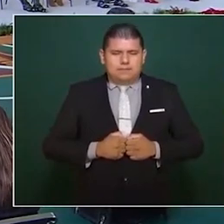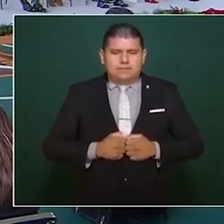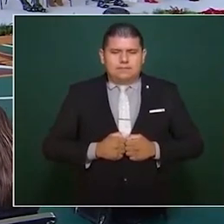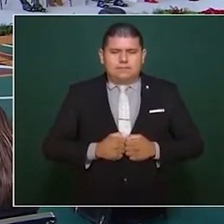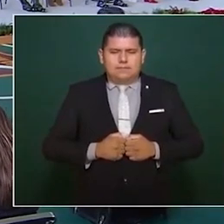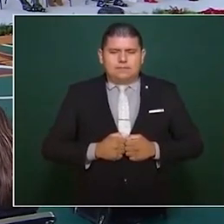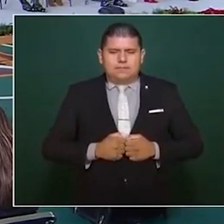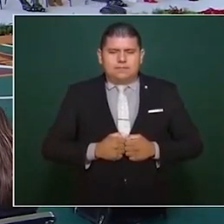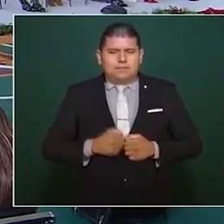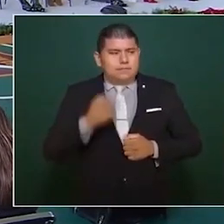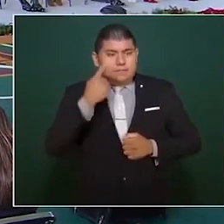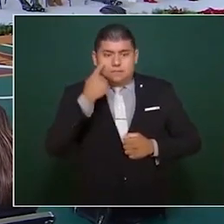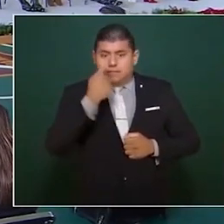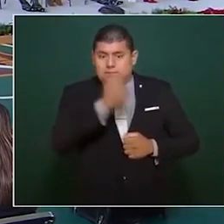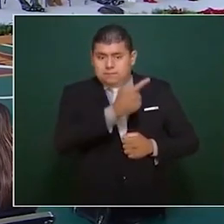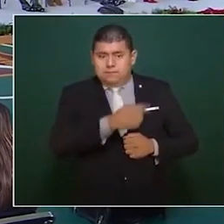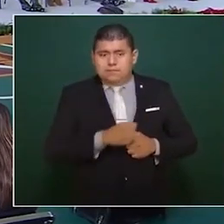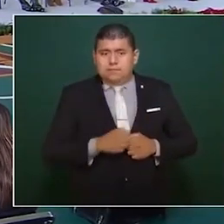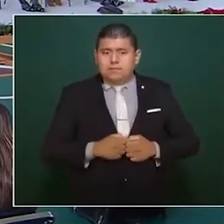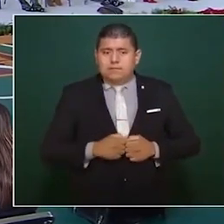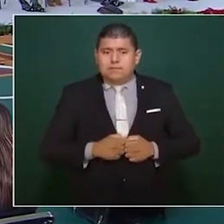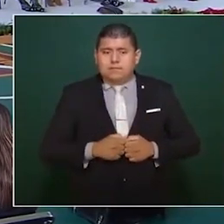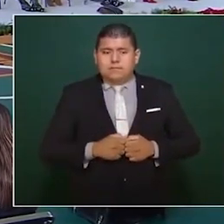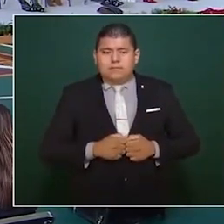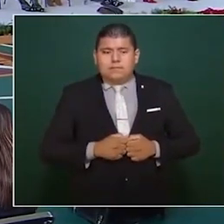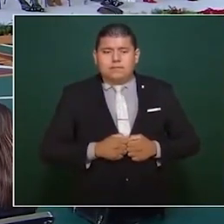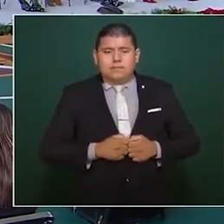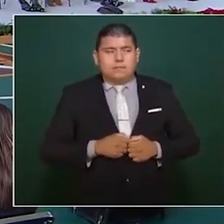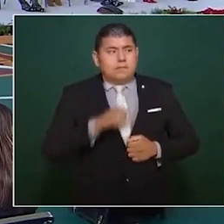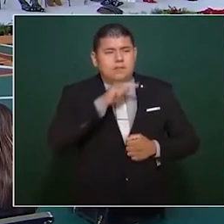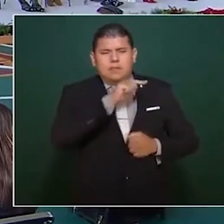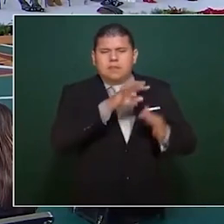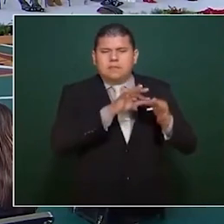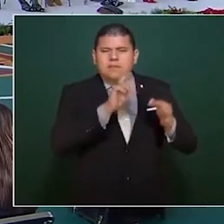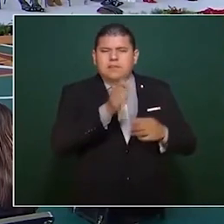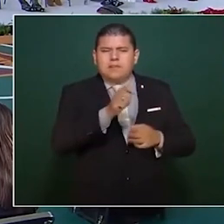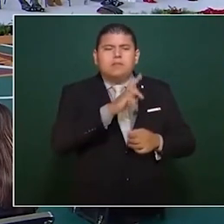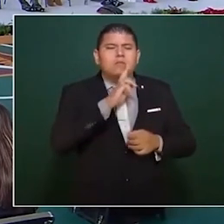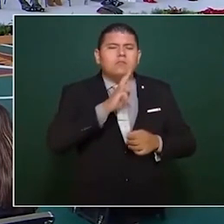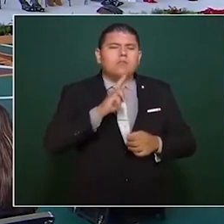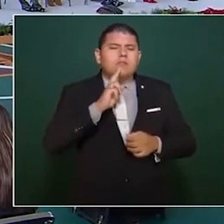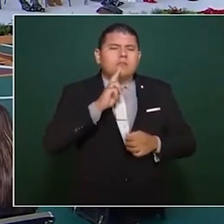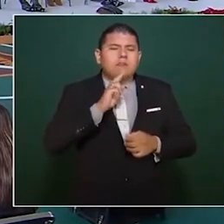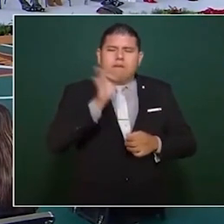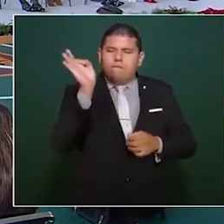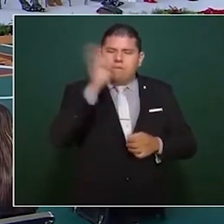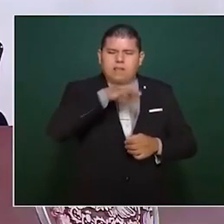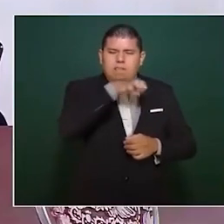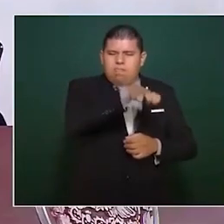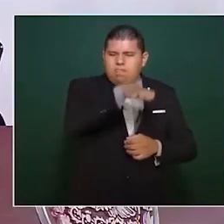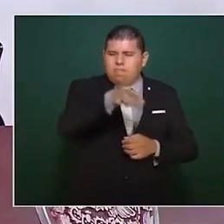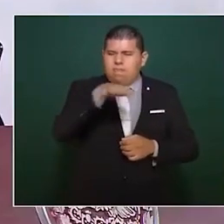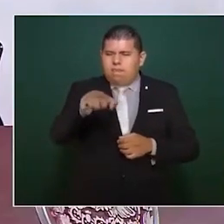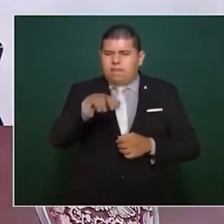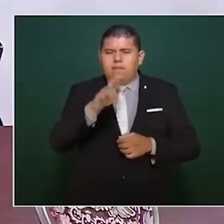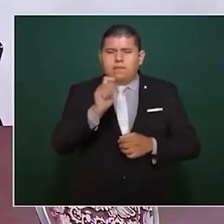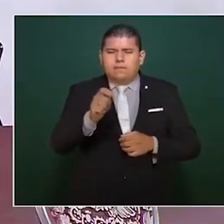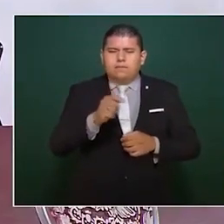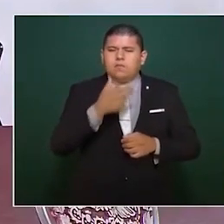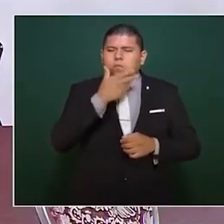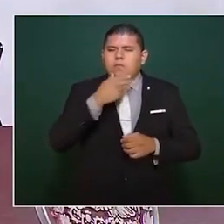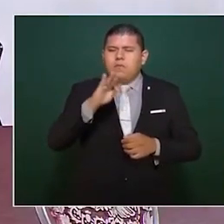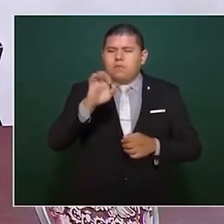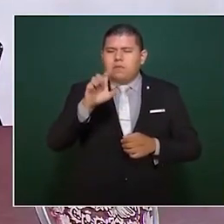Un buen ejemplo de noticia falsa, dice Felipe